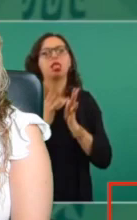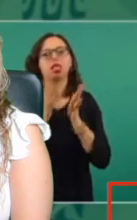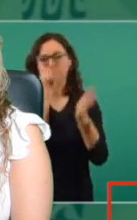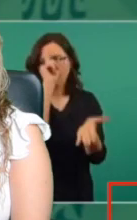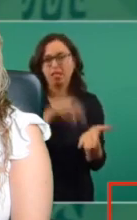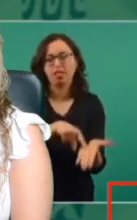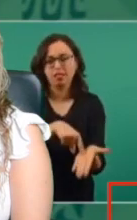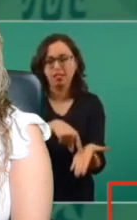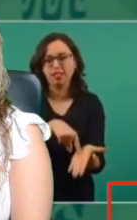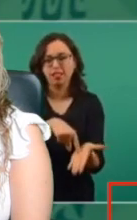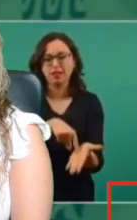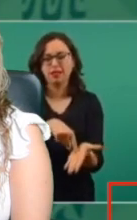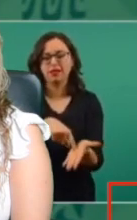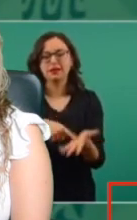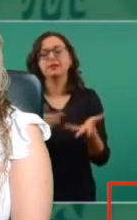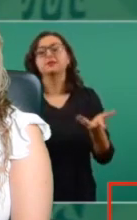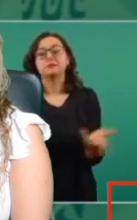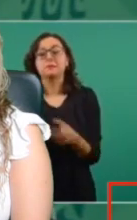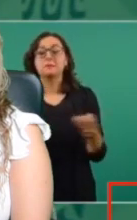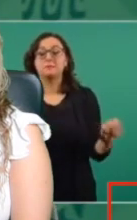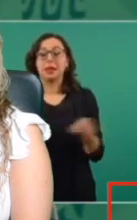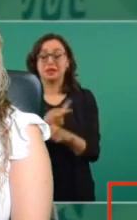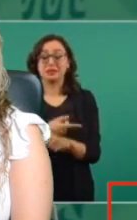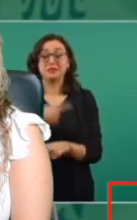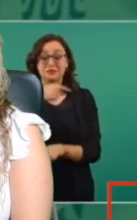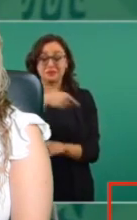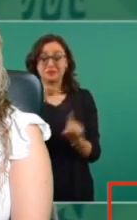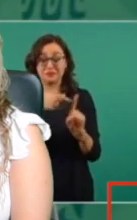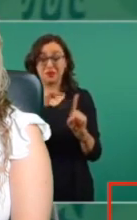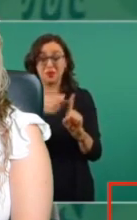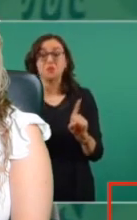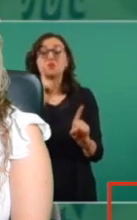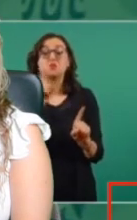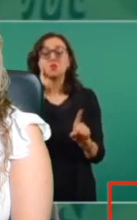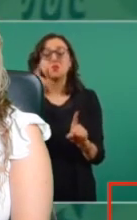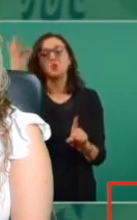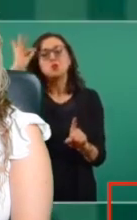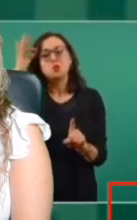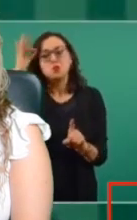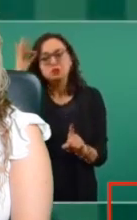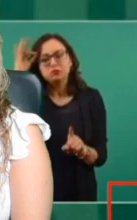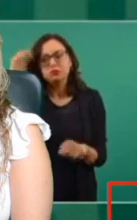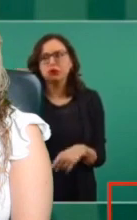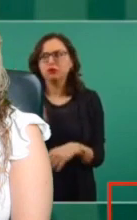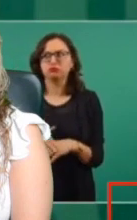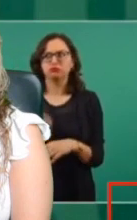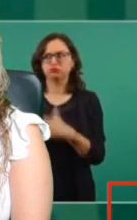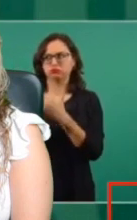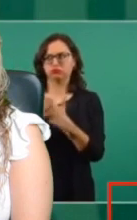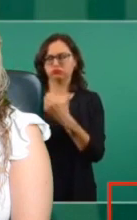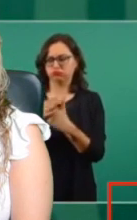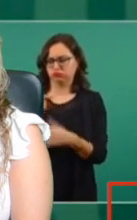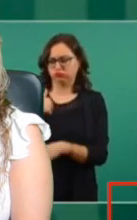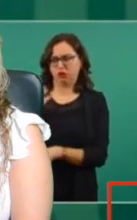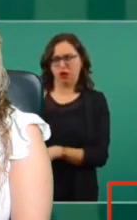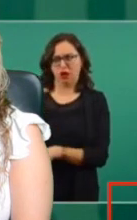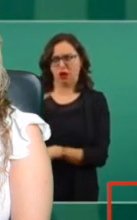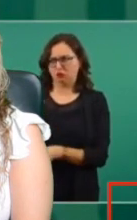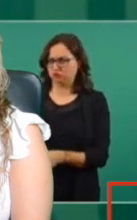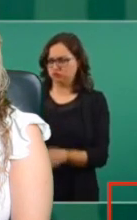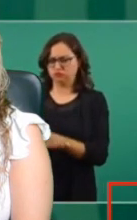Esta señora, trabajadora doméstica, manifiesta de que no iba a votar por mí